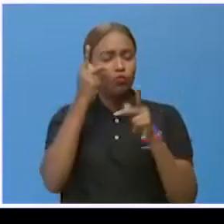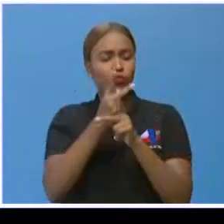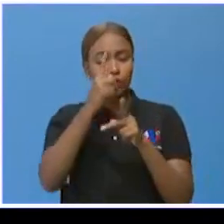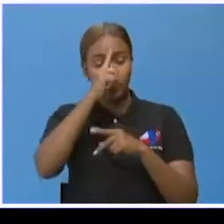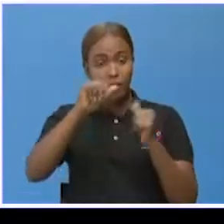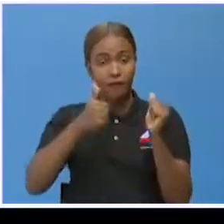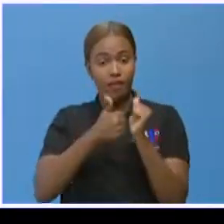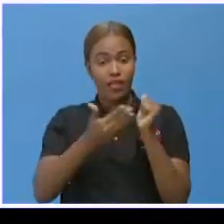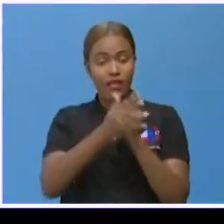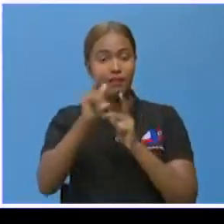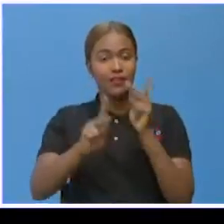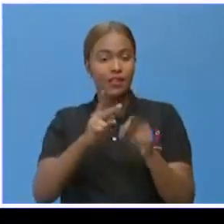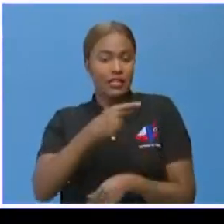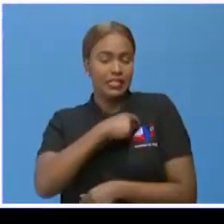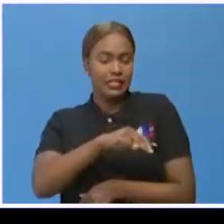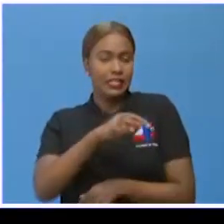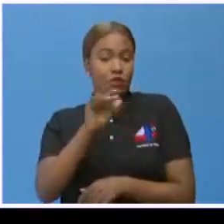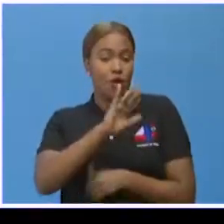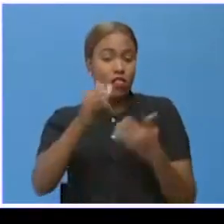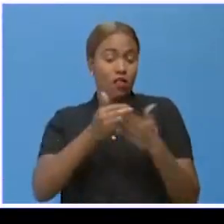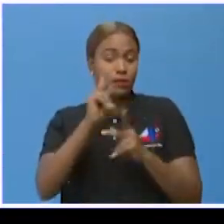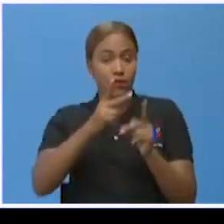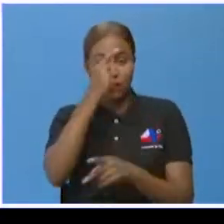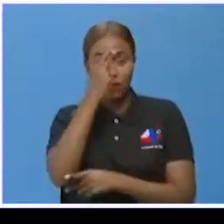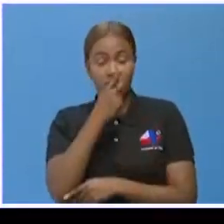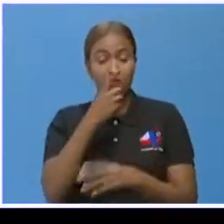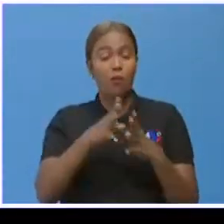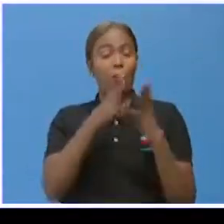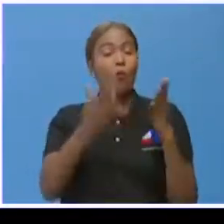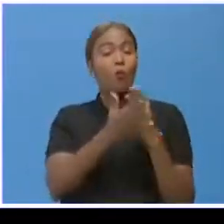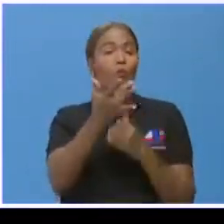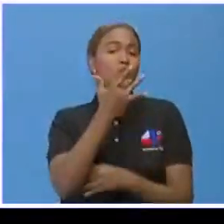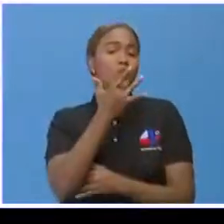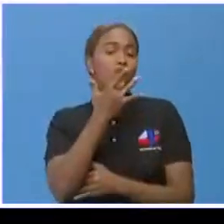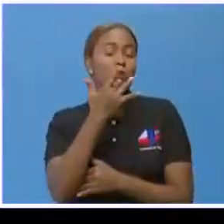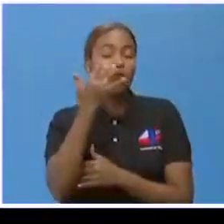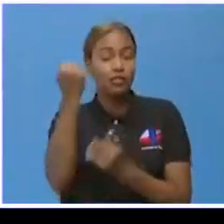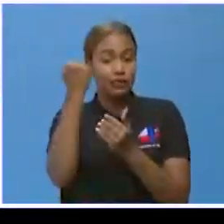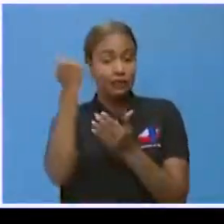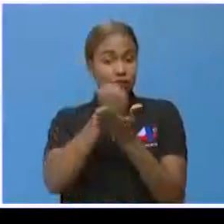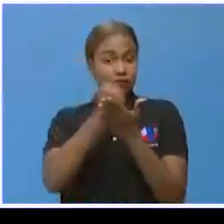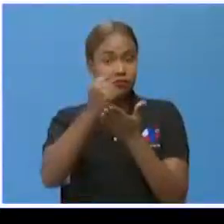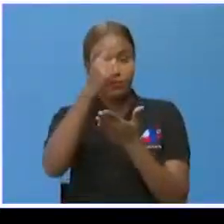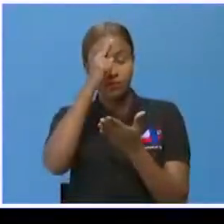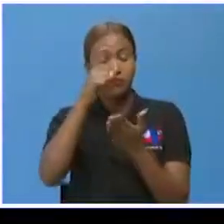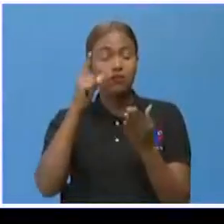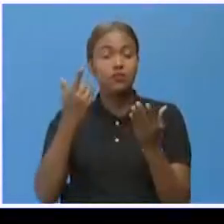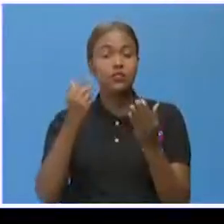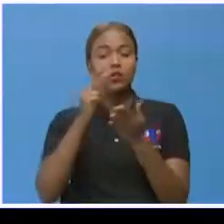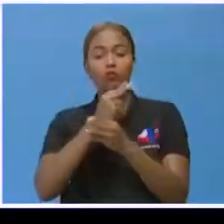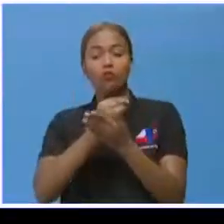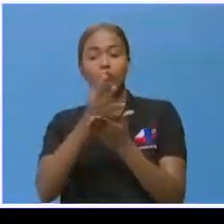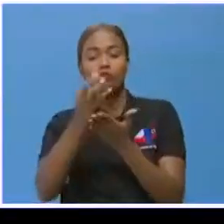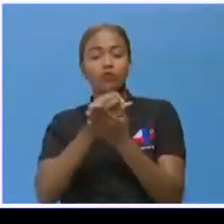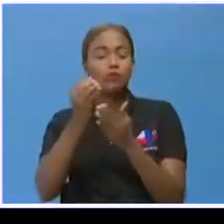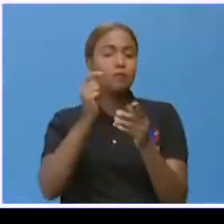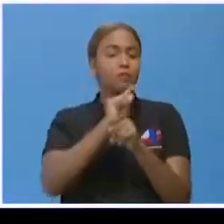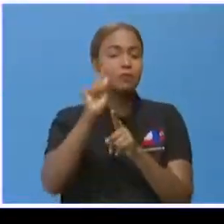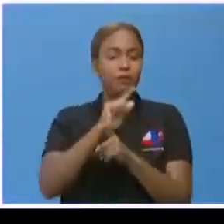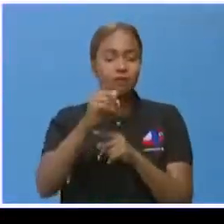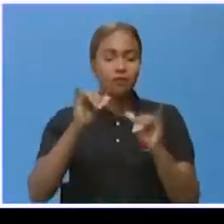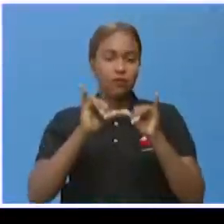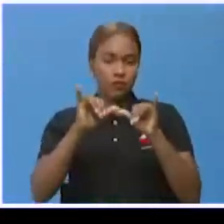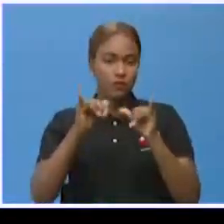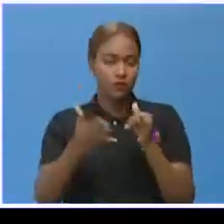parte de los devotos y la población en general, muchos optaron este Sábado Santo para adquirir artículos y efectuar compras en